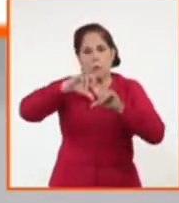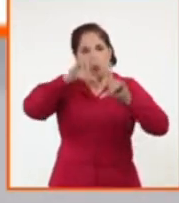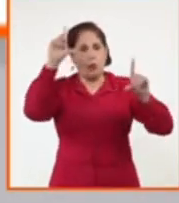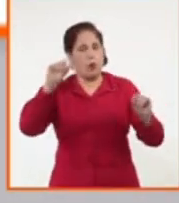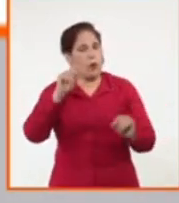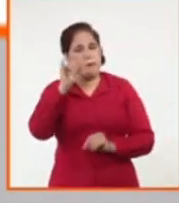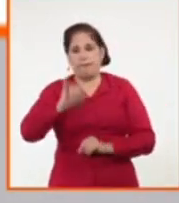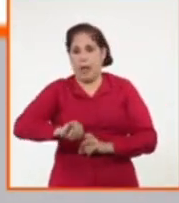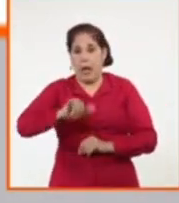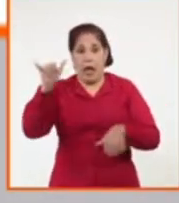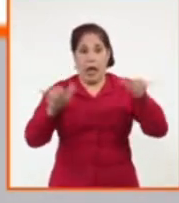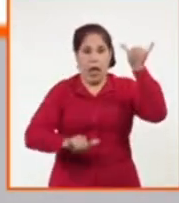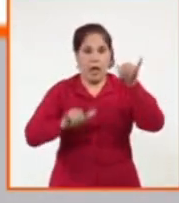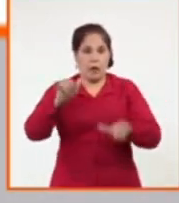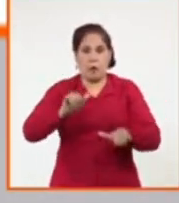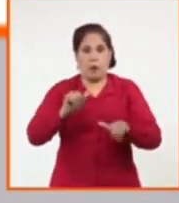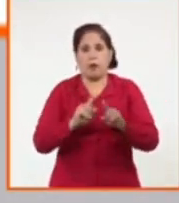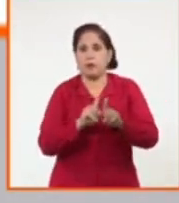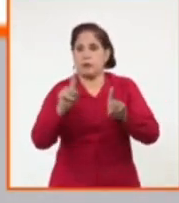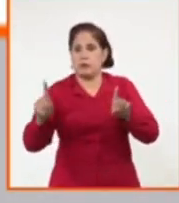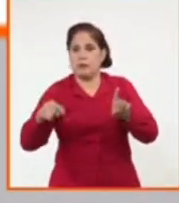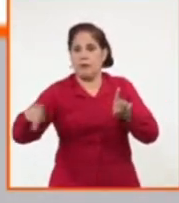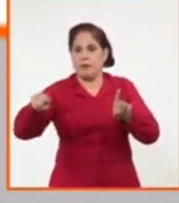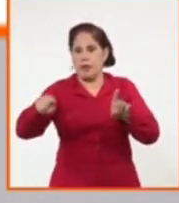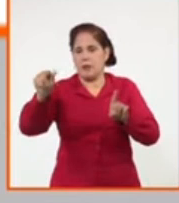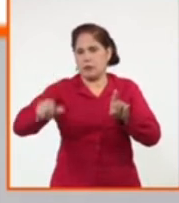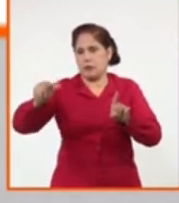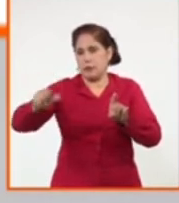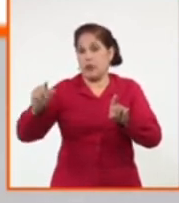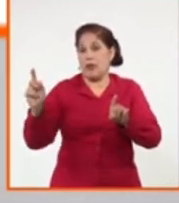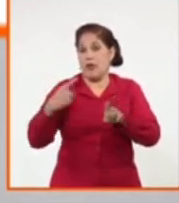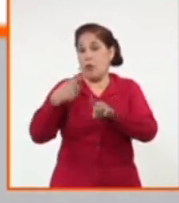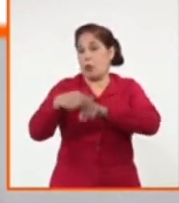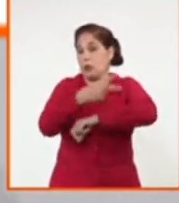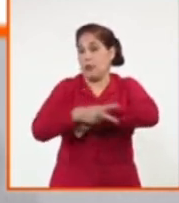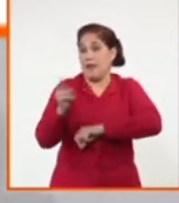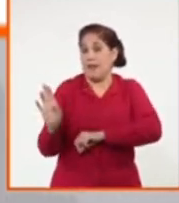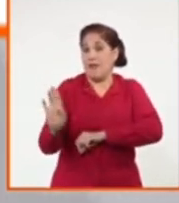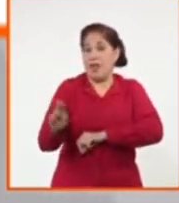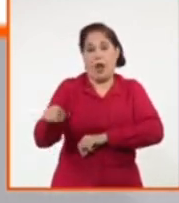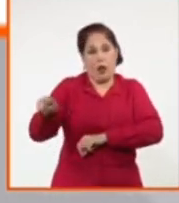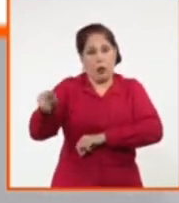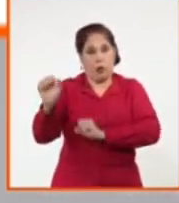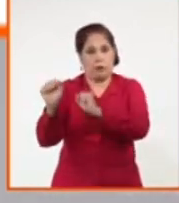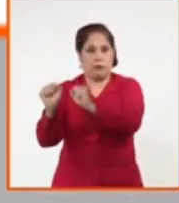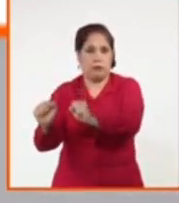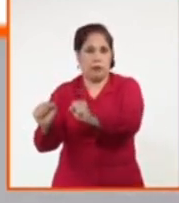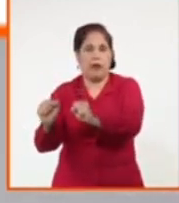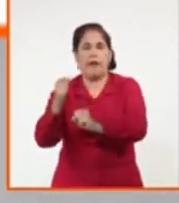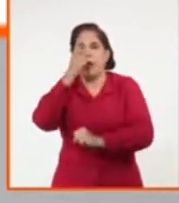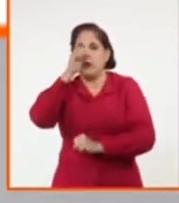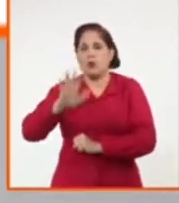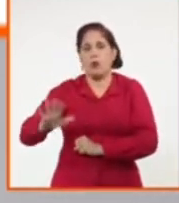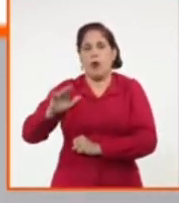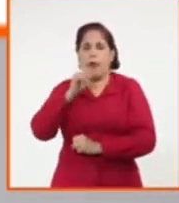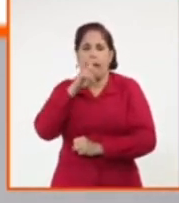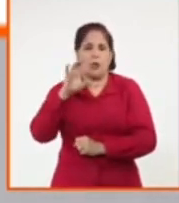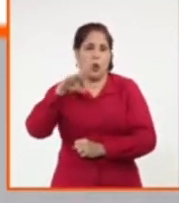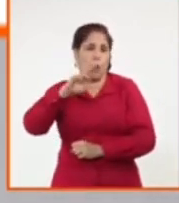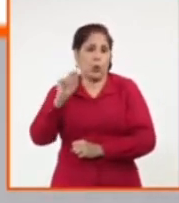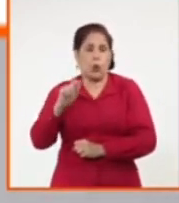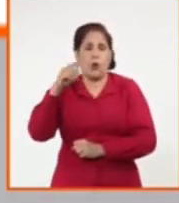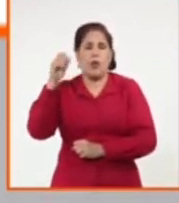identificando en otros países. Ahora, ya con elementos identificados, Sudáfrica, Lesotho,